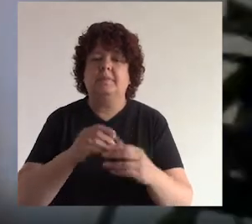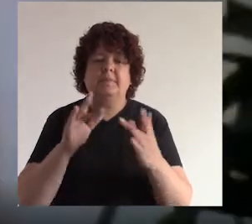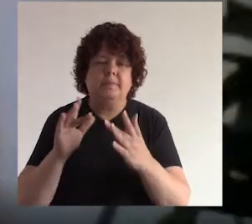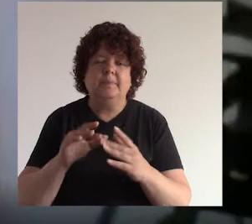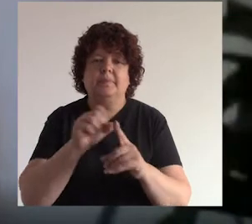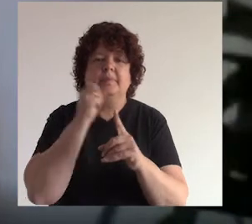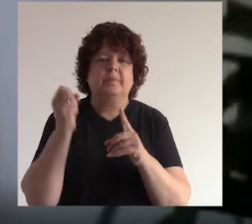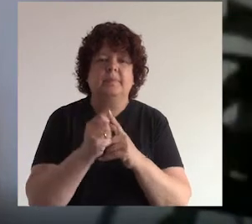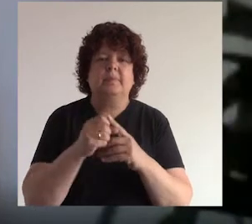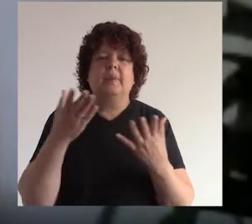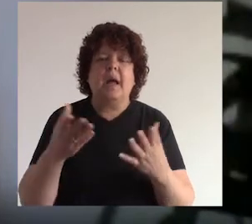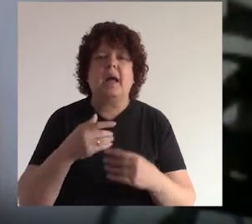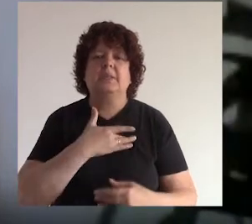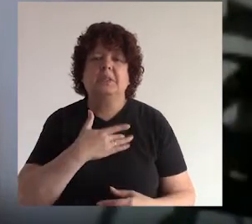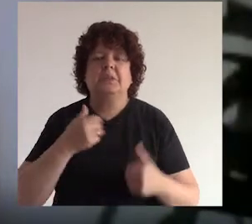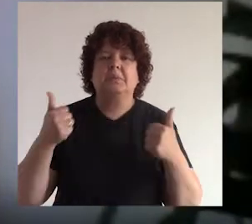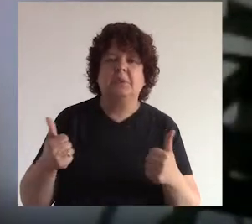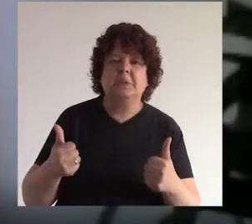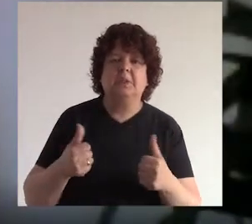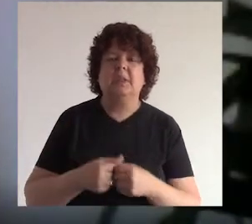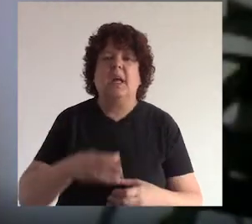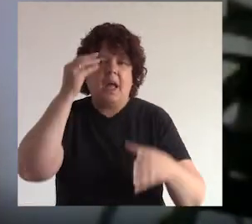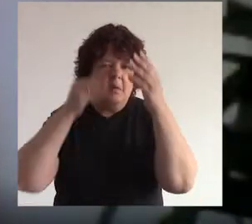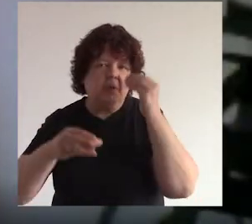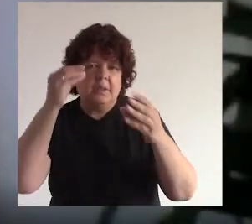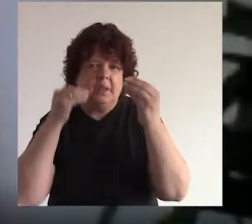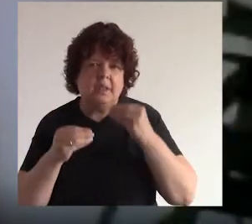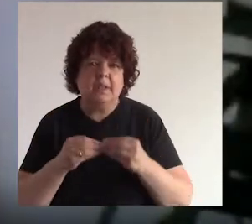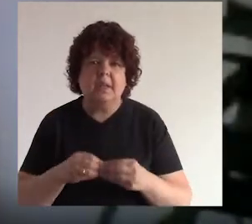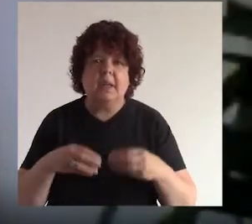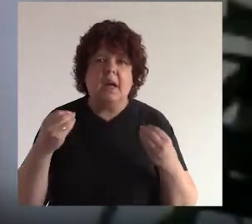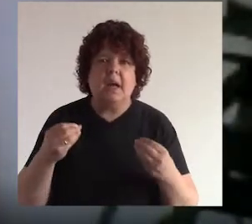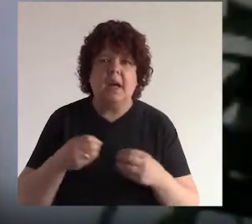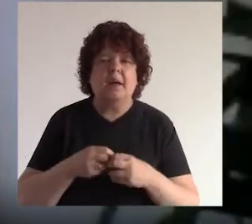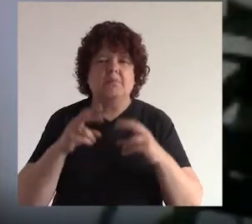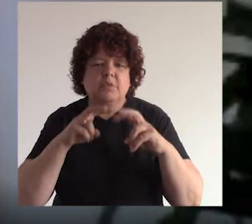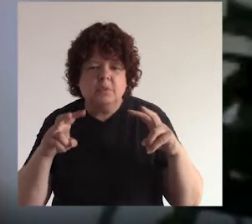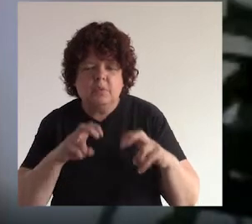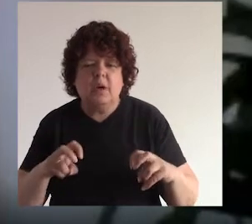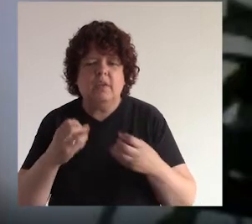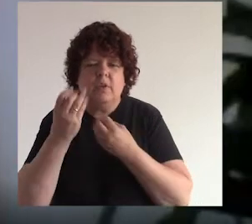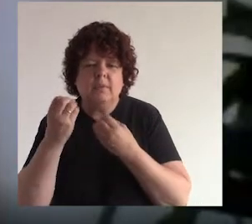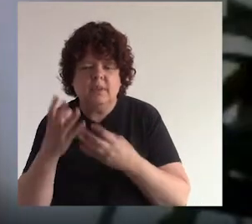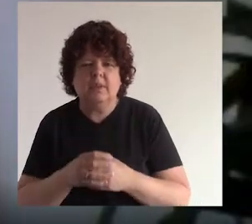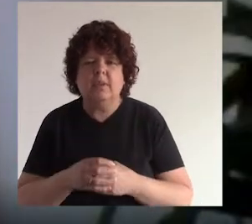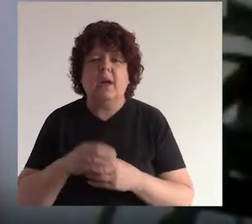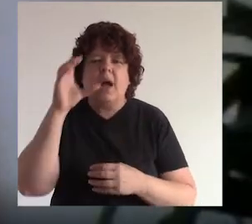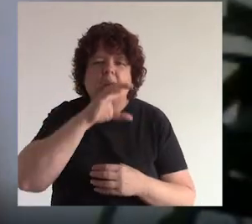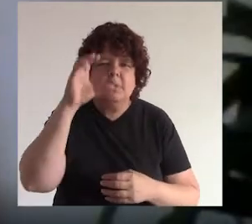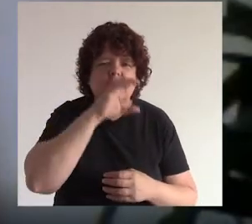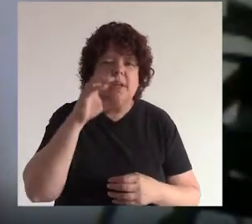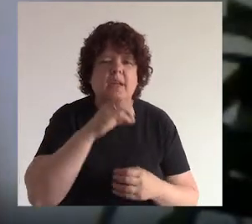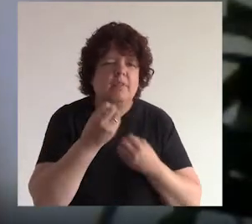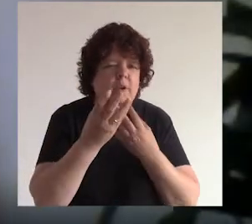sociales como ya les comenté a entretenerse a aprender a averiguar algún dato a ubicar